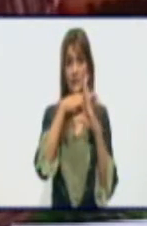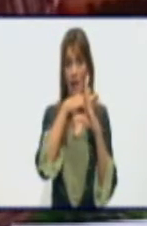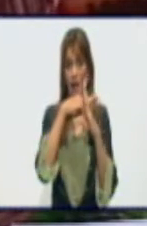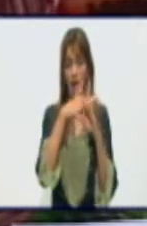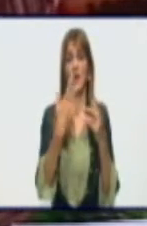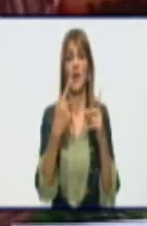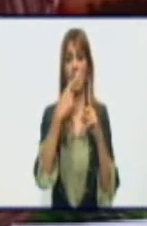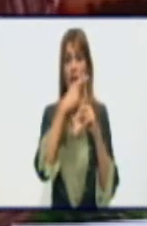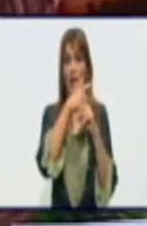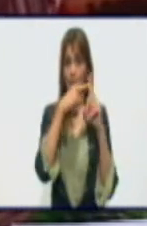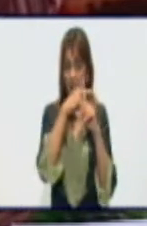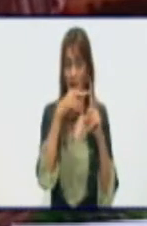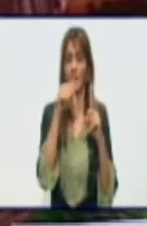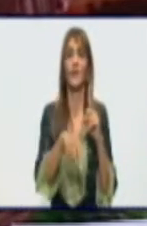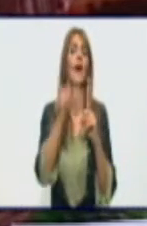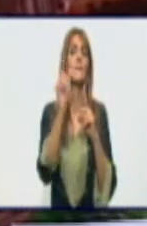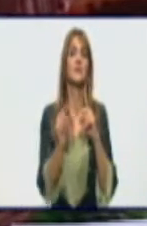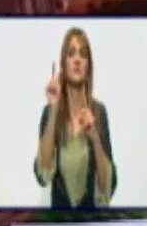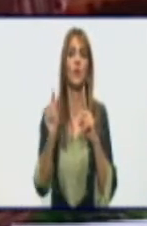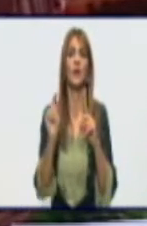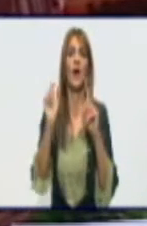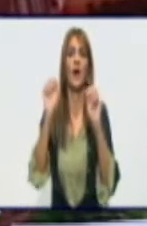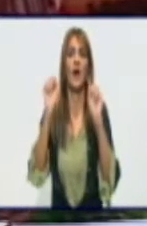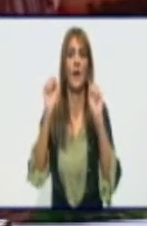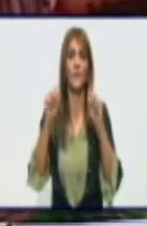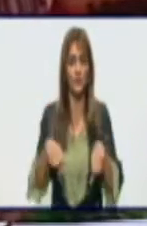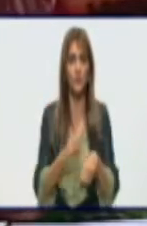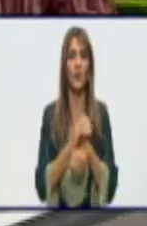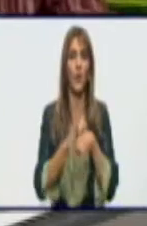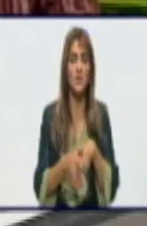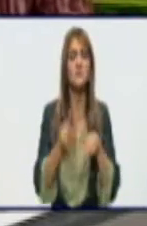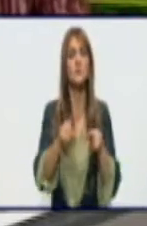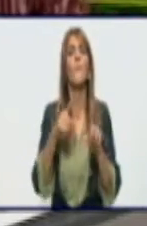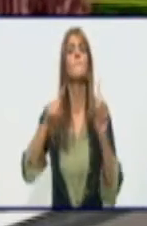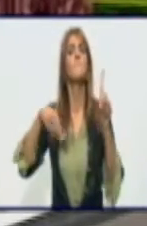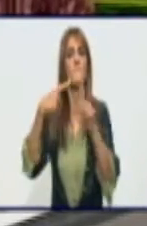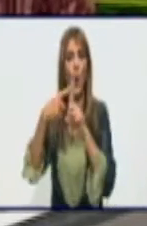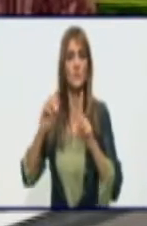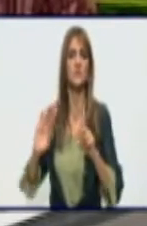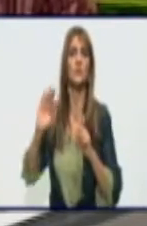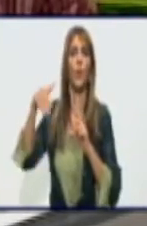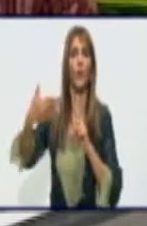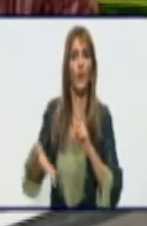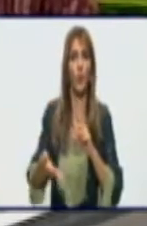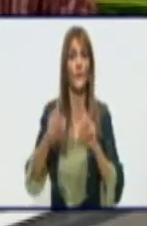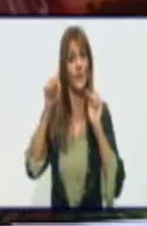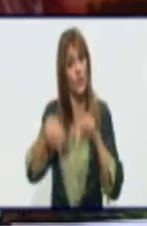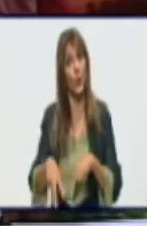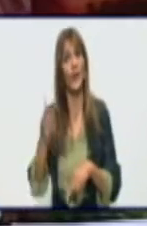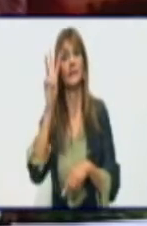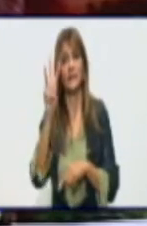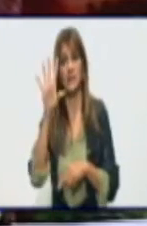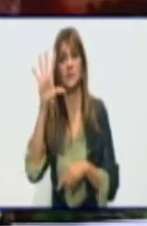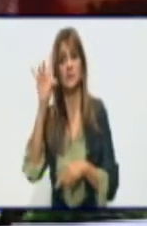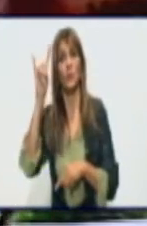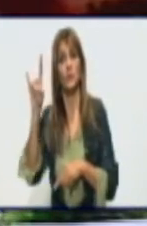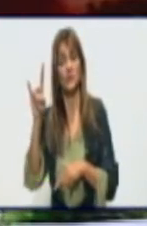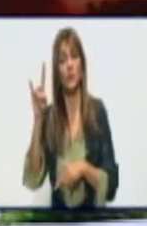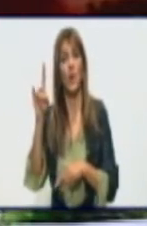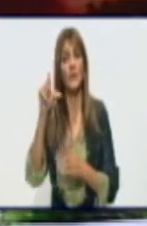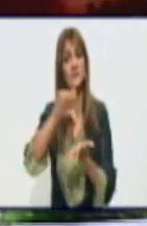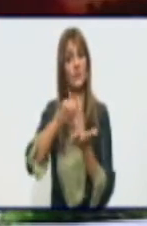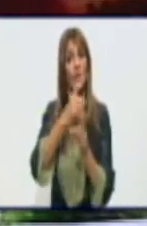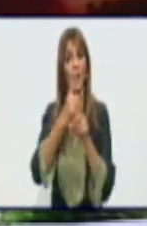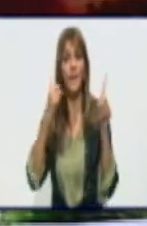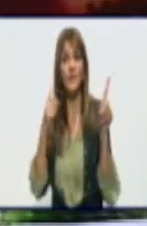COVID-19 en Granma son positivos. Se pueden confirmar. Y hoy entonces hay 359 personas en la condición de